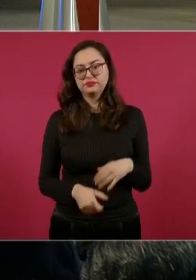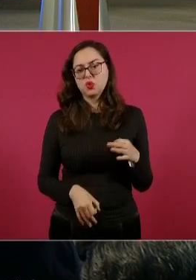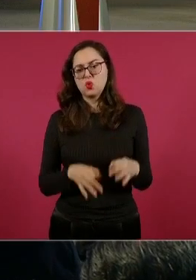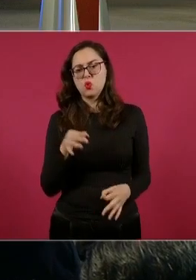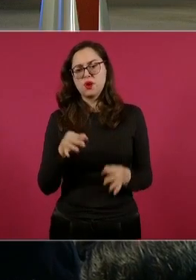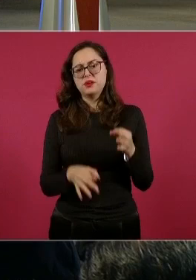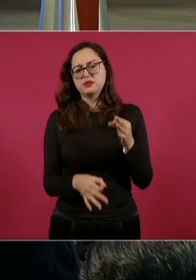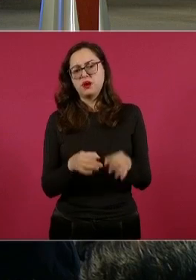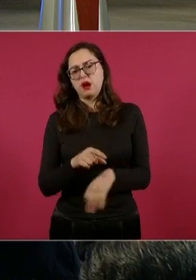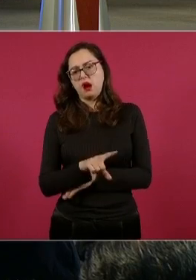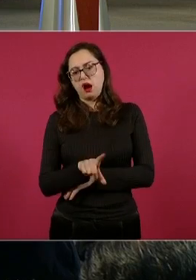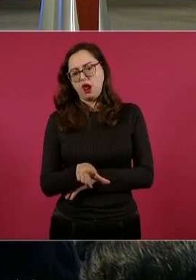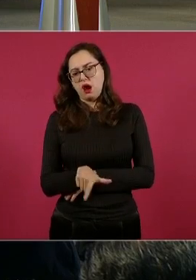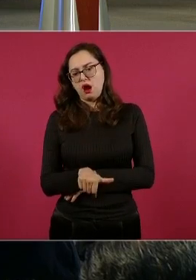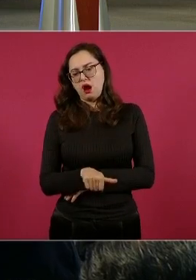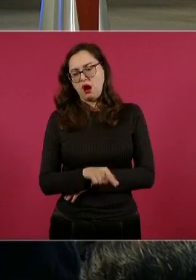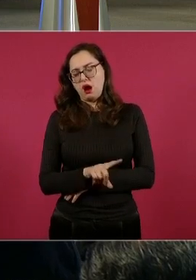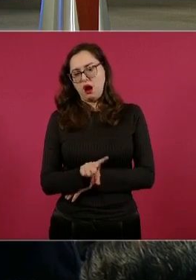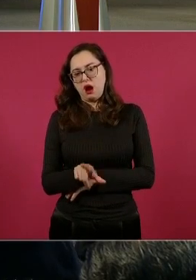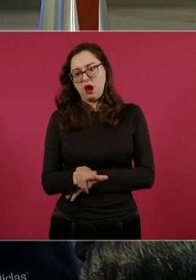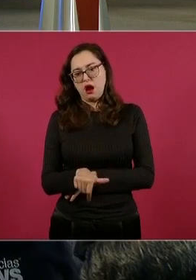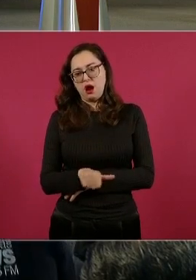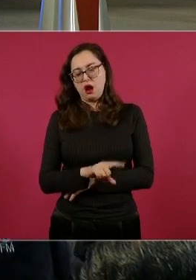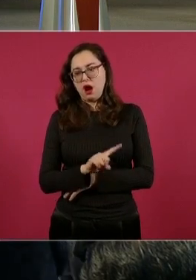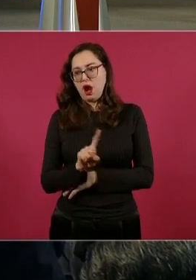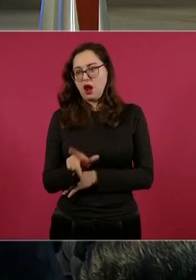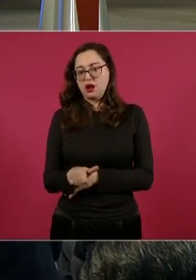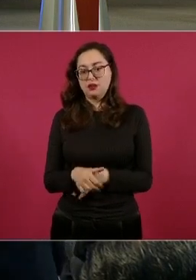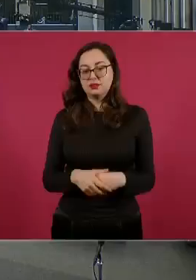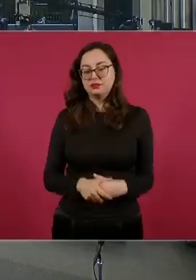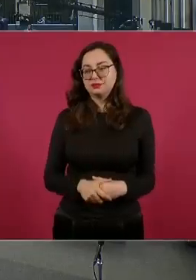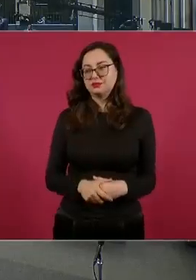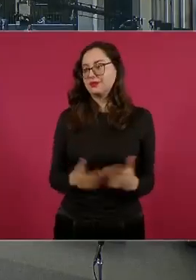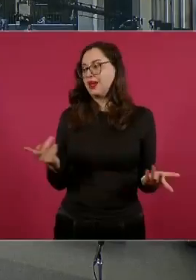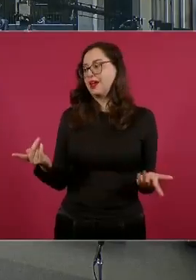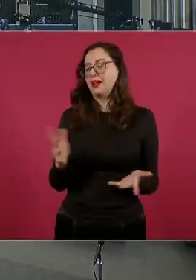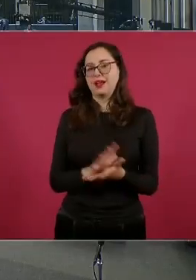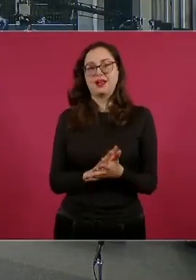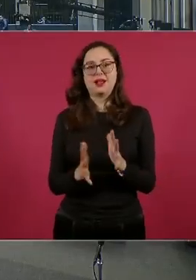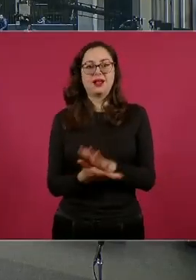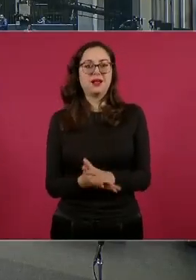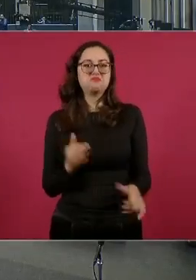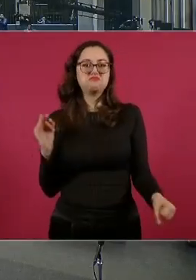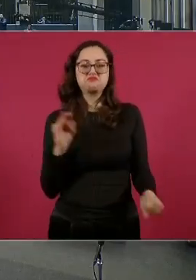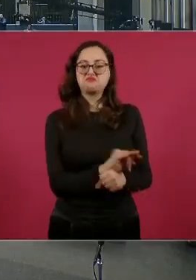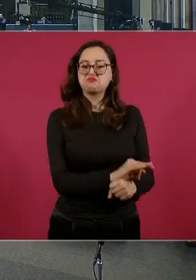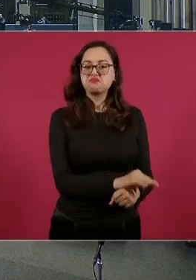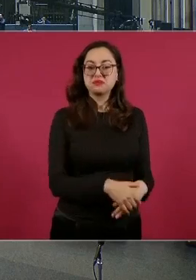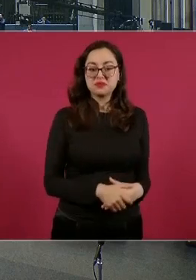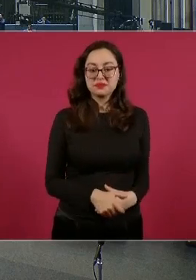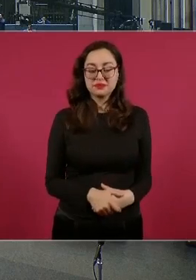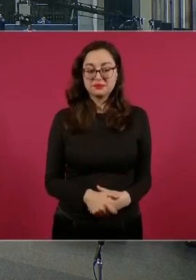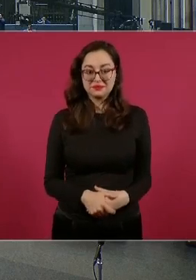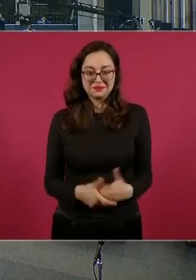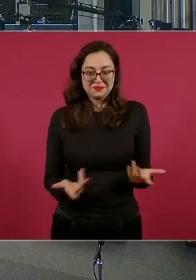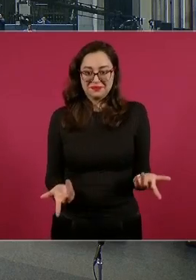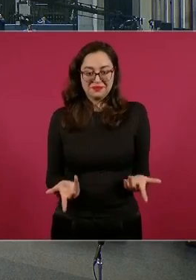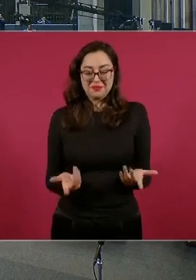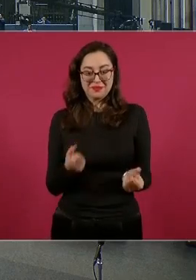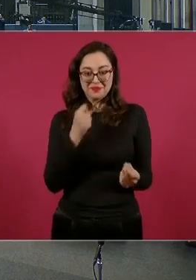Es como el caso del ministro, este